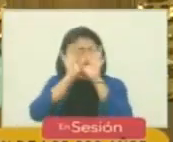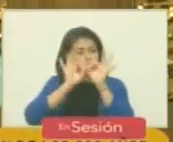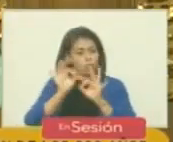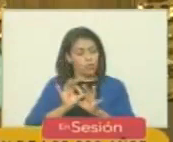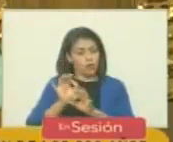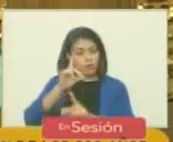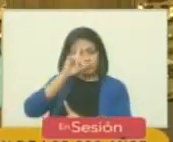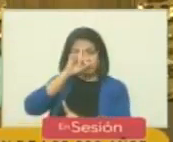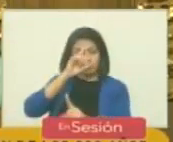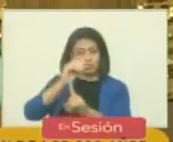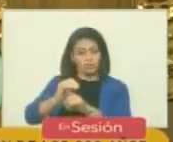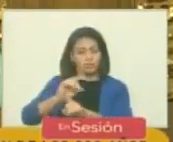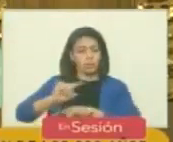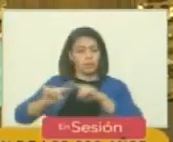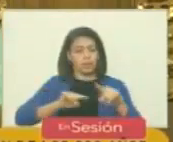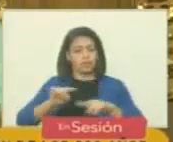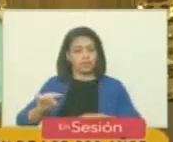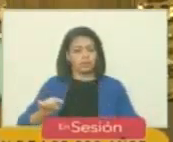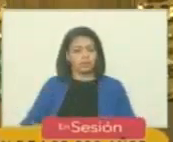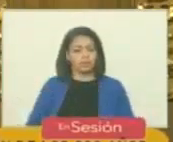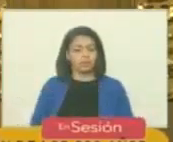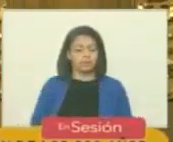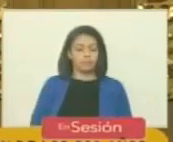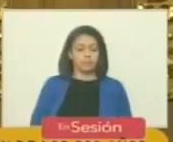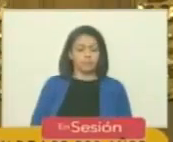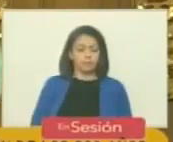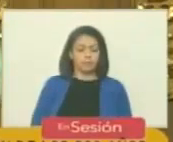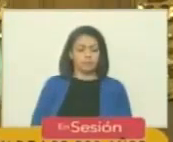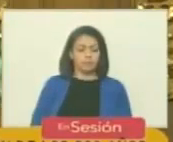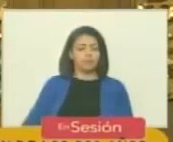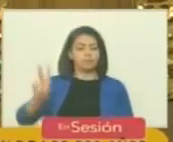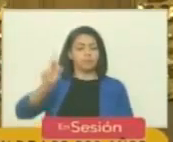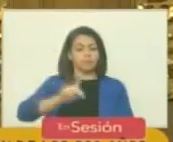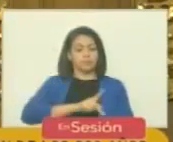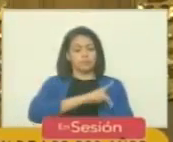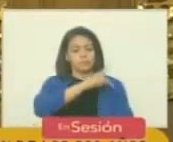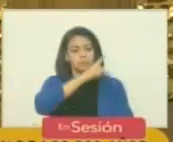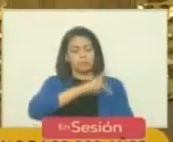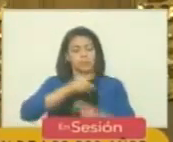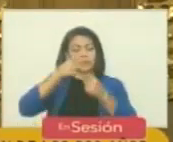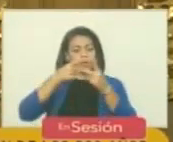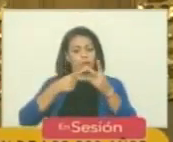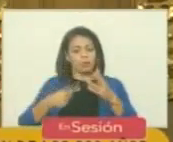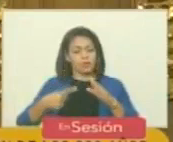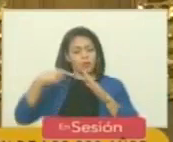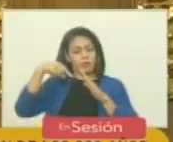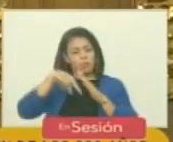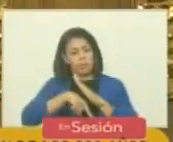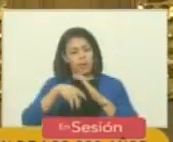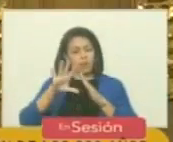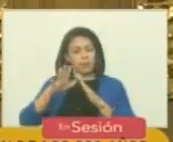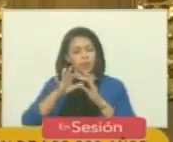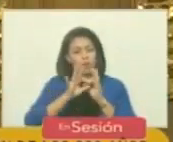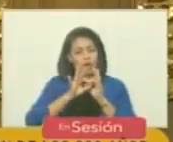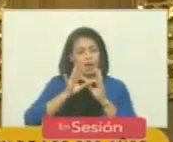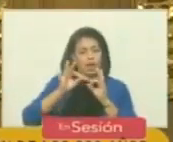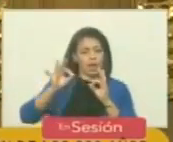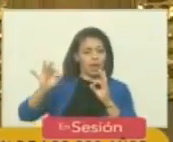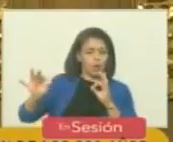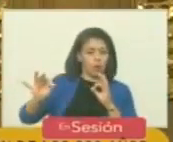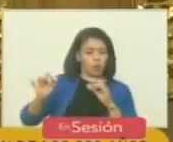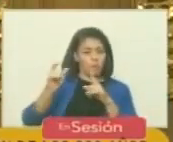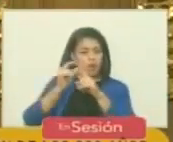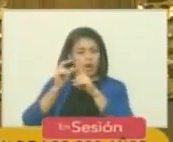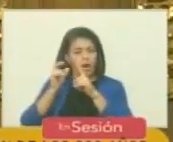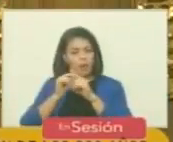un objetivo un mandato y es que la poesía le da a las cosas una proximidad de lejanía los